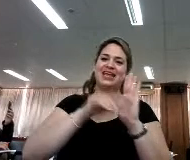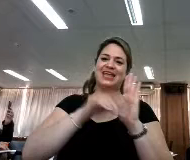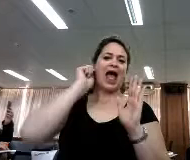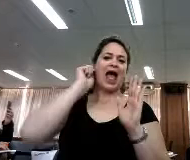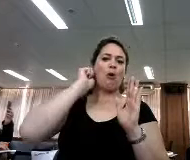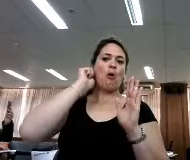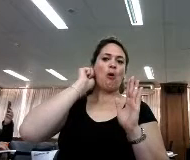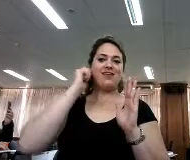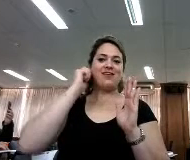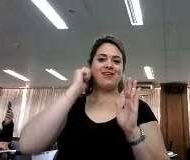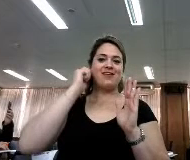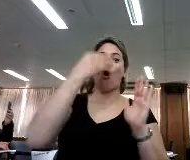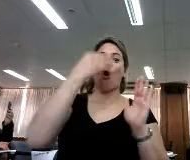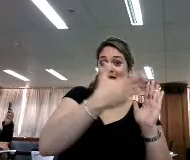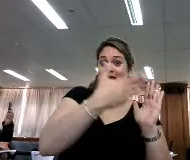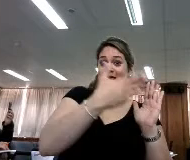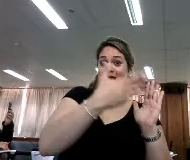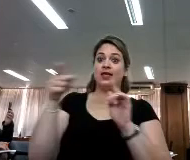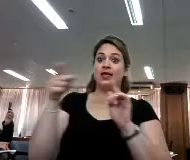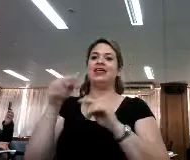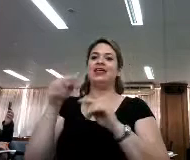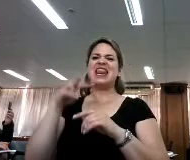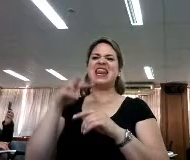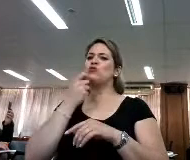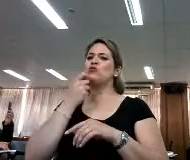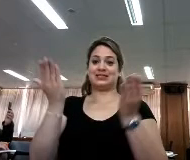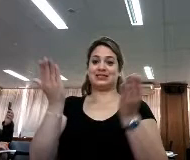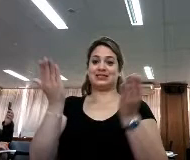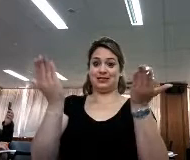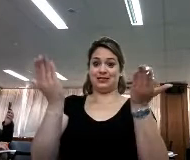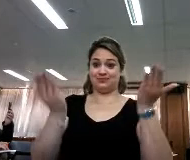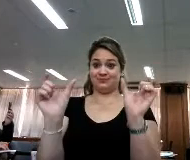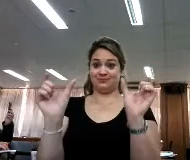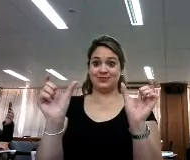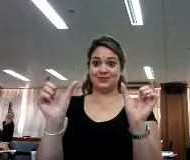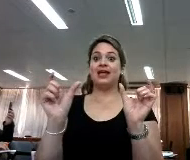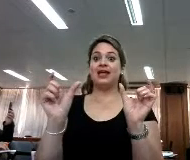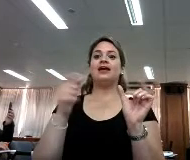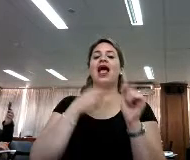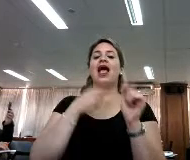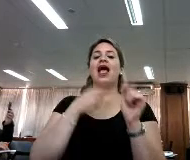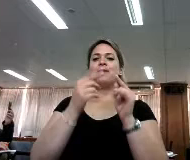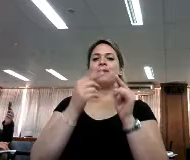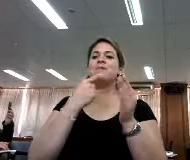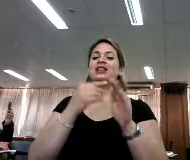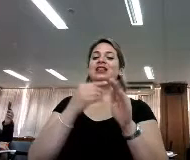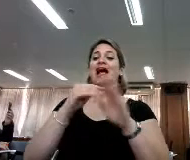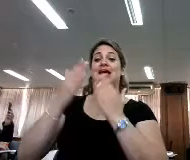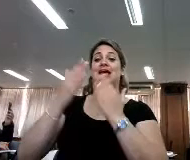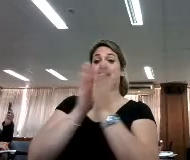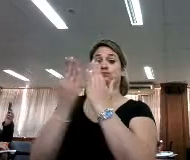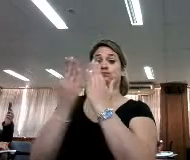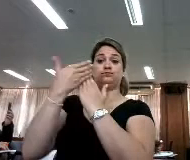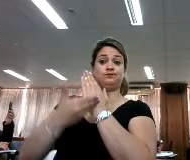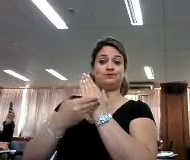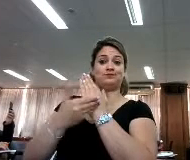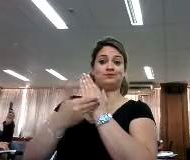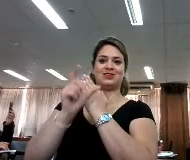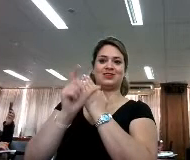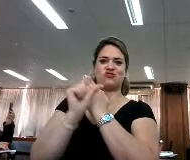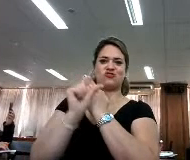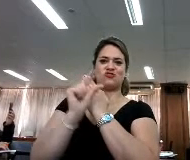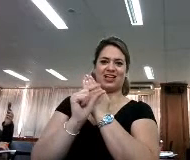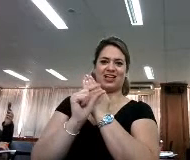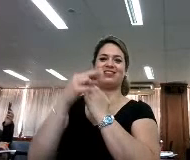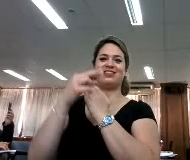original, versión en lectura fácil. Si se dan cuenta, incluso la portada está simplificada, tiene su sellito de lectura